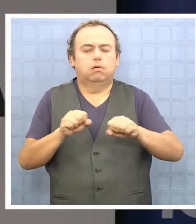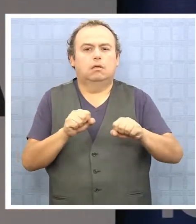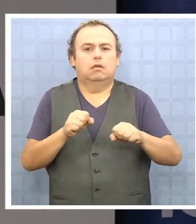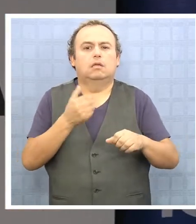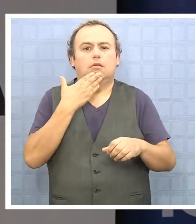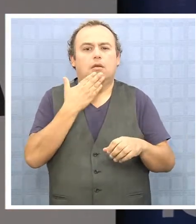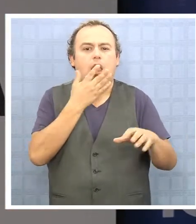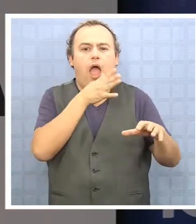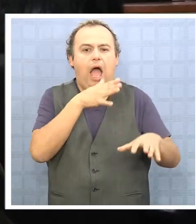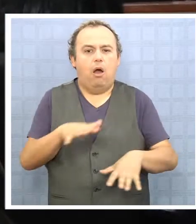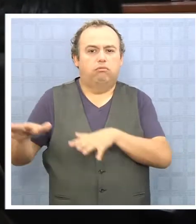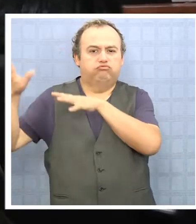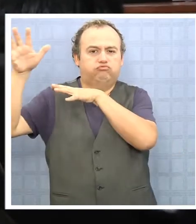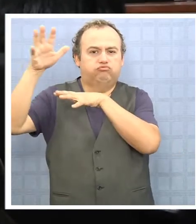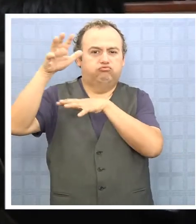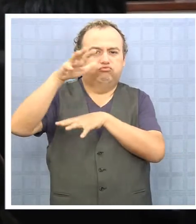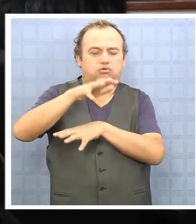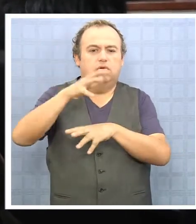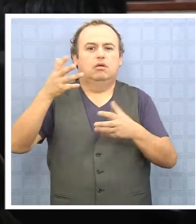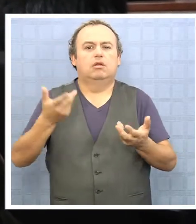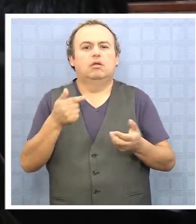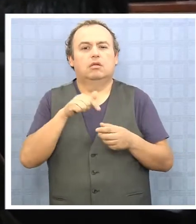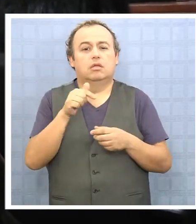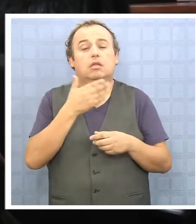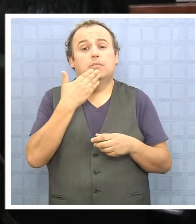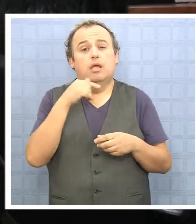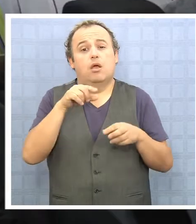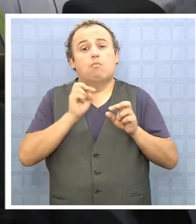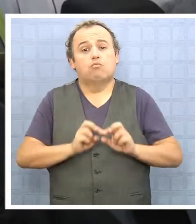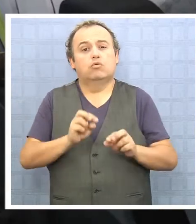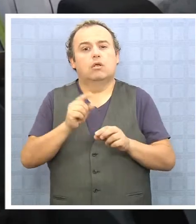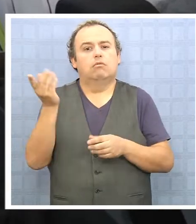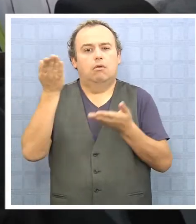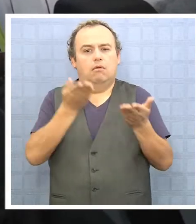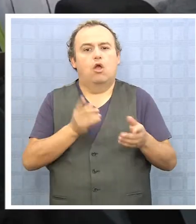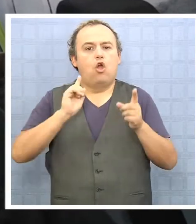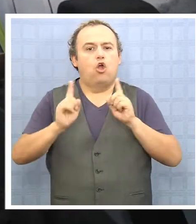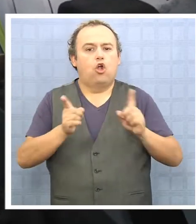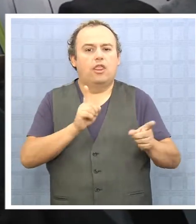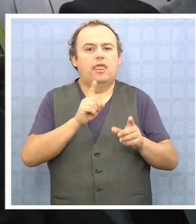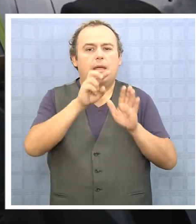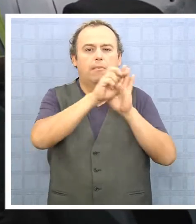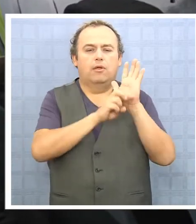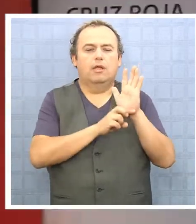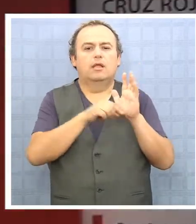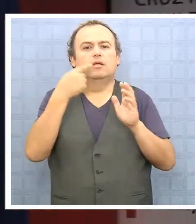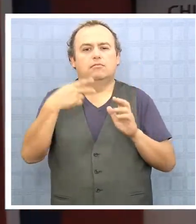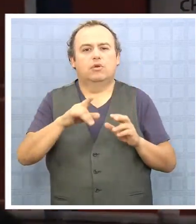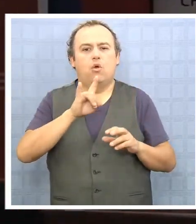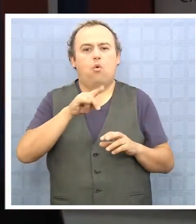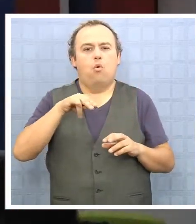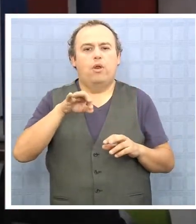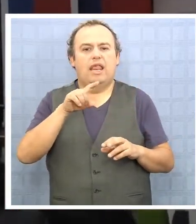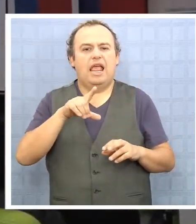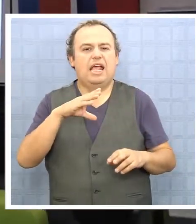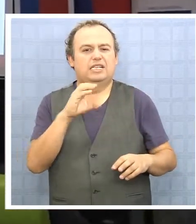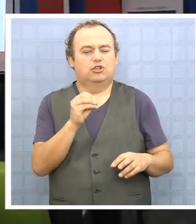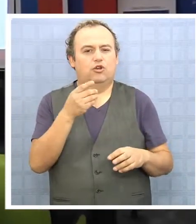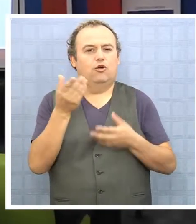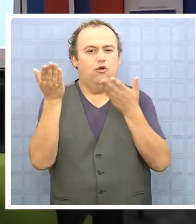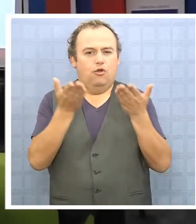aparejado además un tsunami. En la oportunidad estuvo presente la coordinadora del proyecto DIPECO de la UNESCO sobre